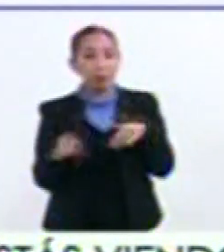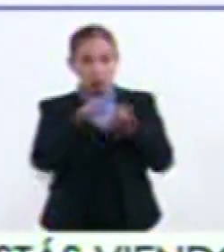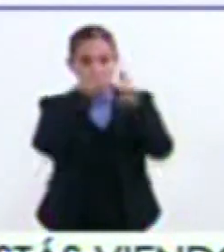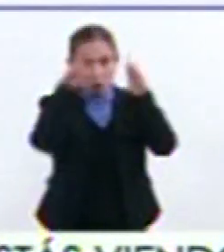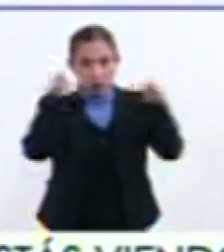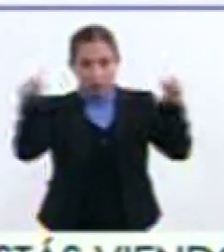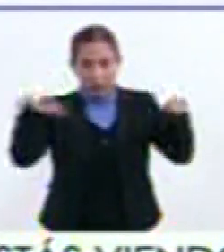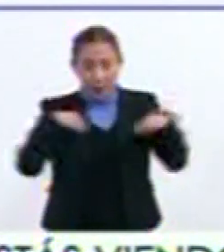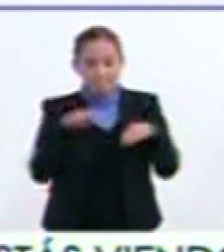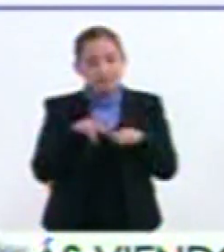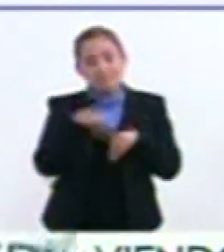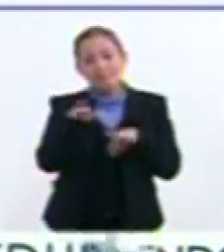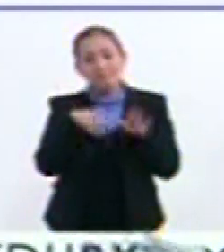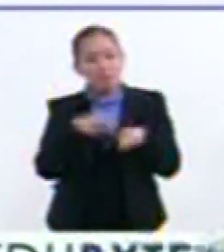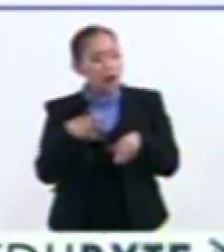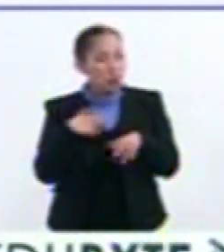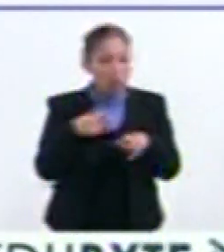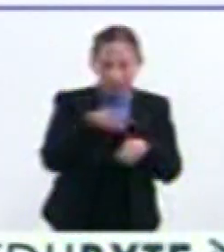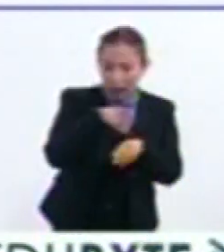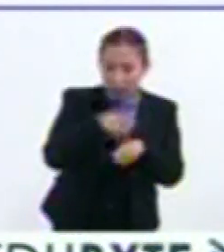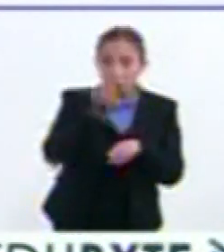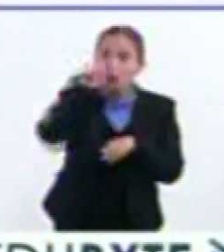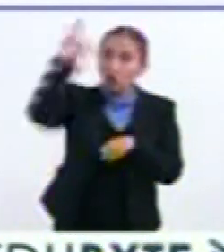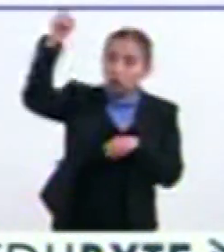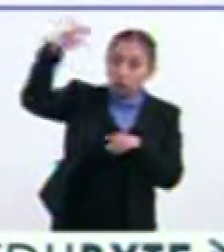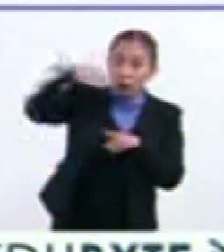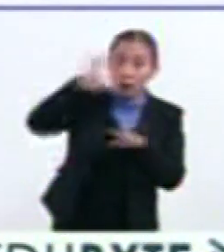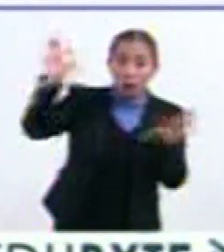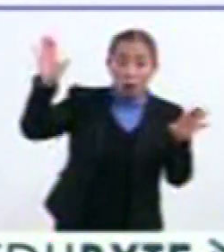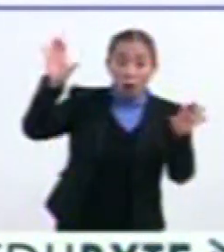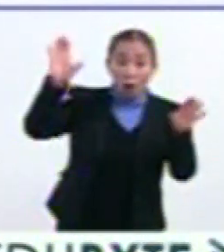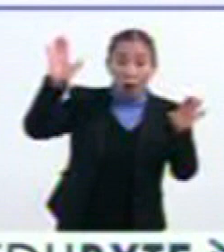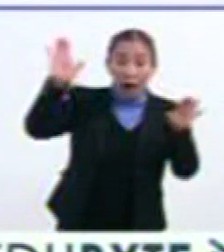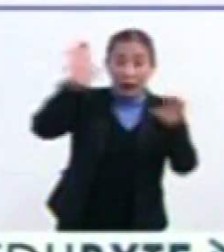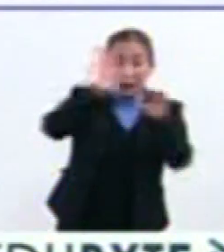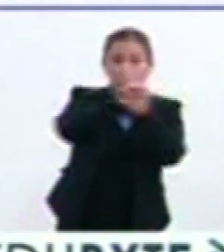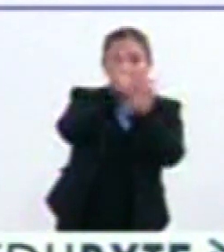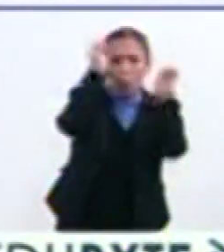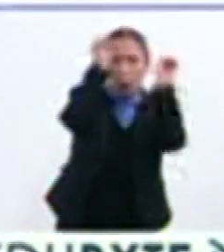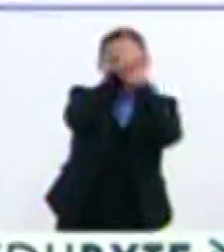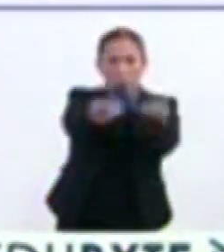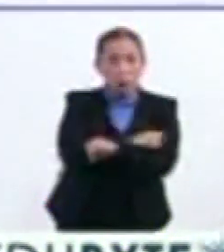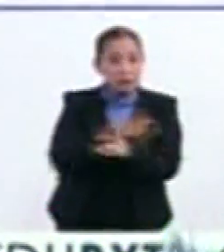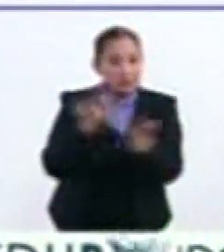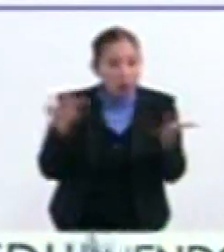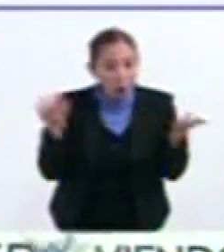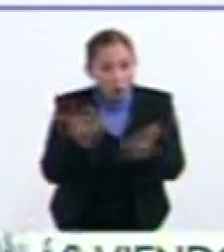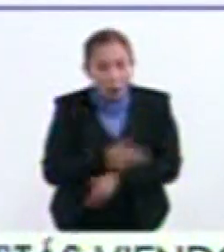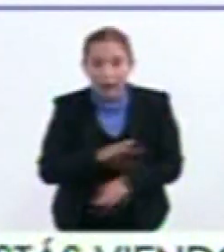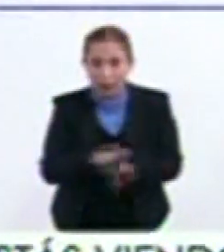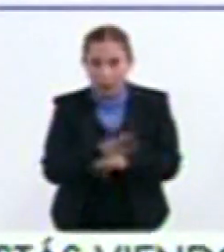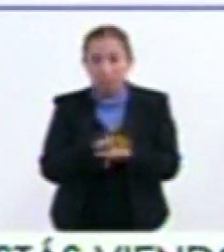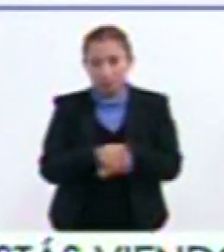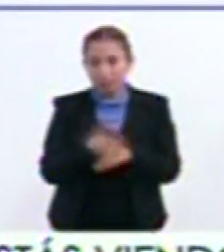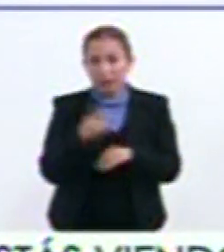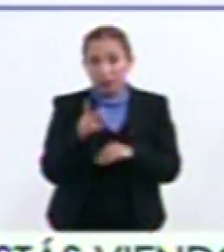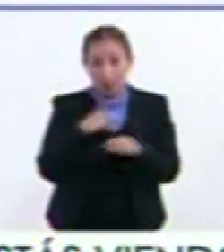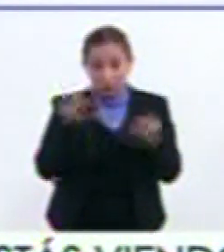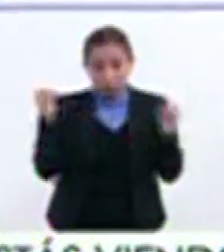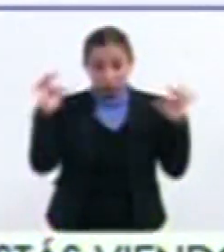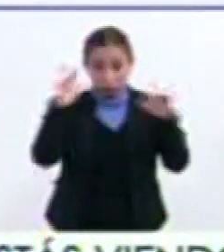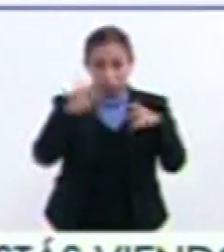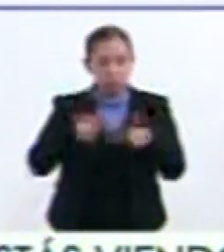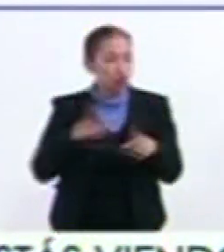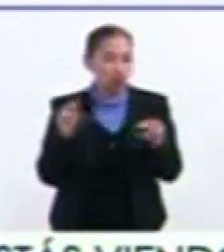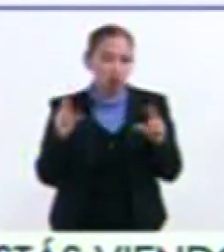montaña Sin caernos con las rocas Con la luz Cuando fue el eclipse Necesitábamos lámparas O sea, fue el cambio Pero Había mucha gente